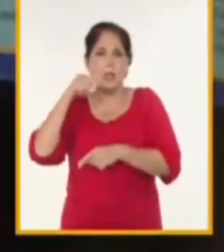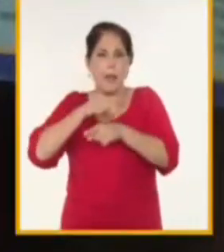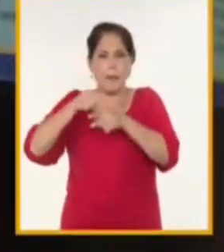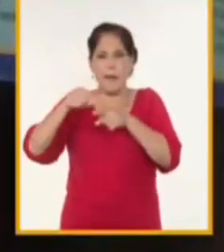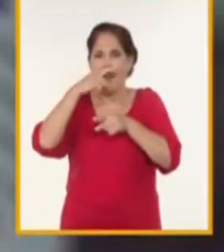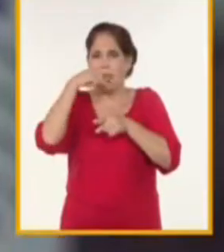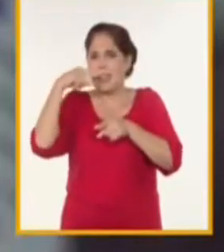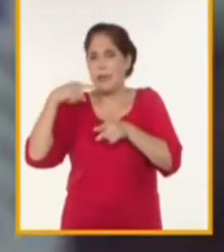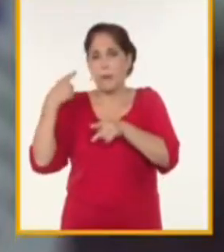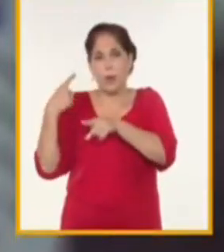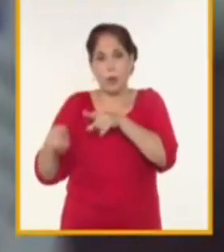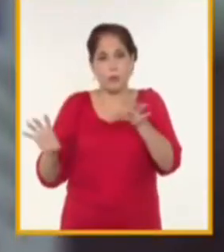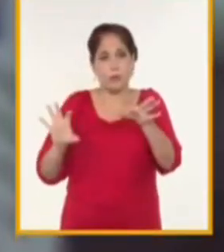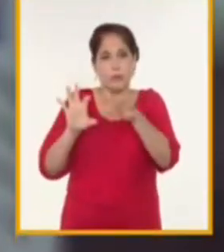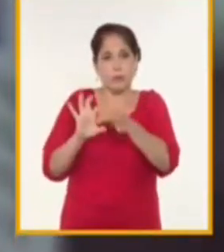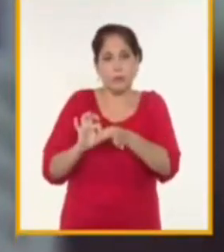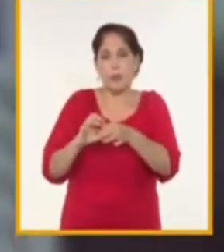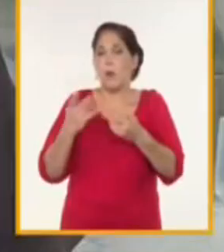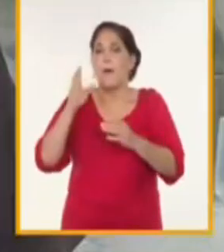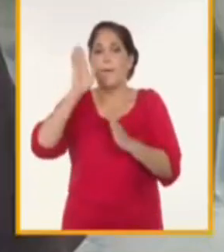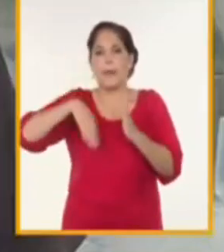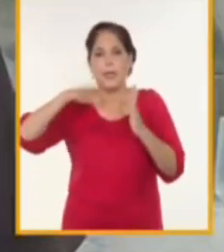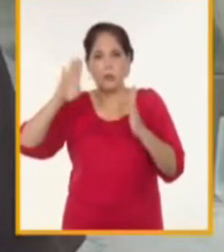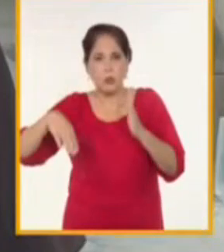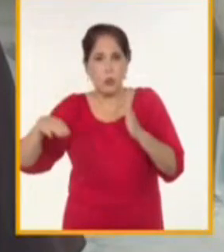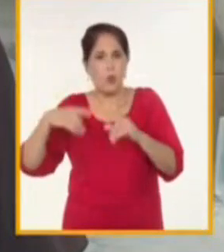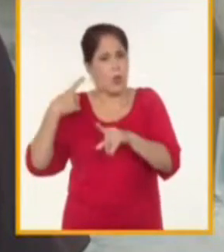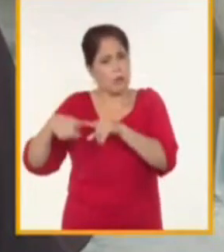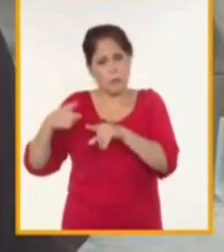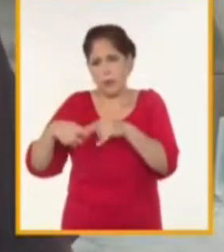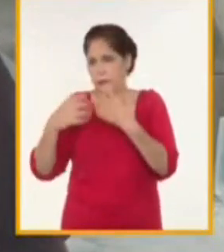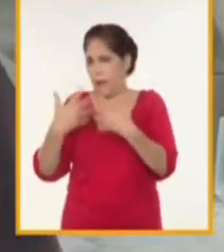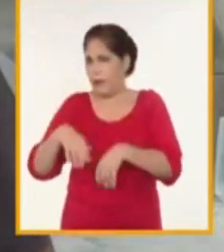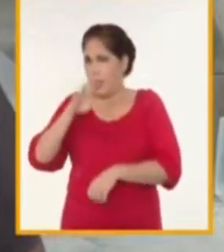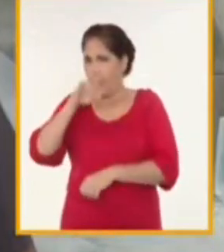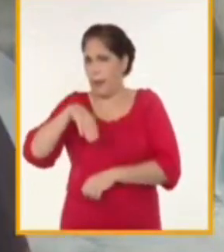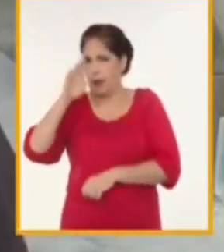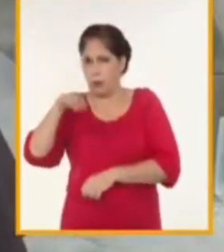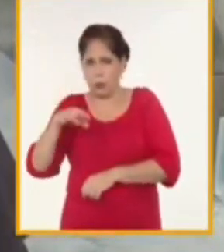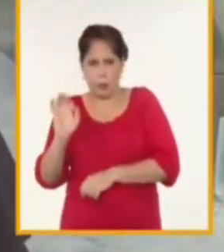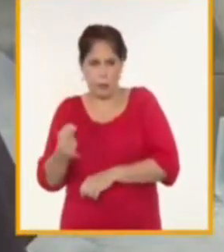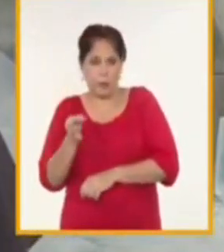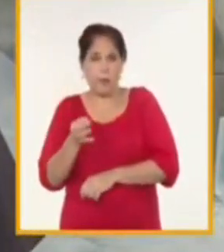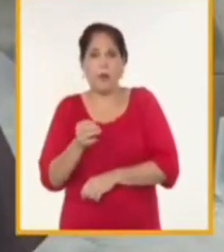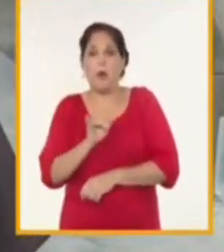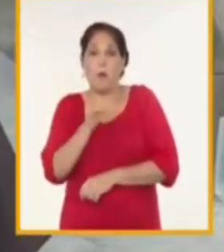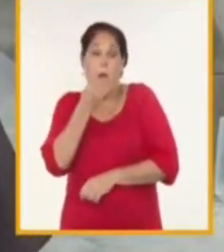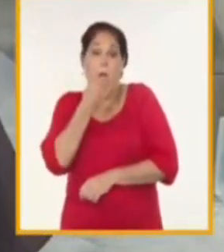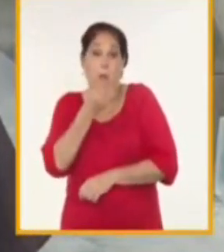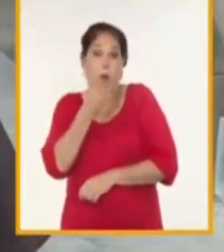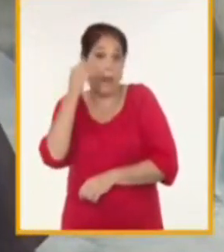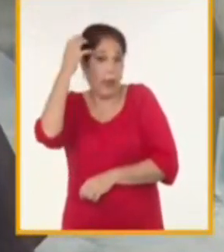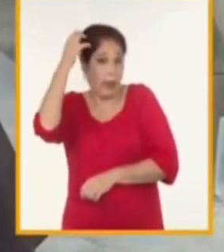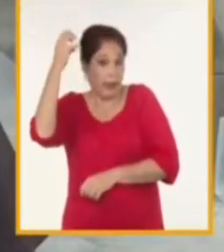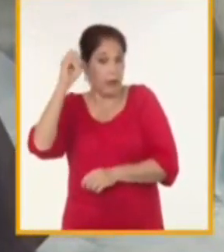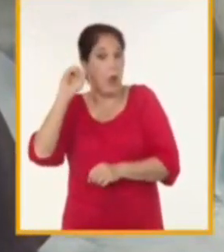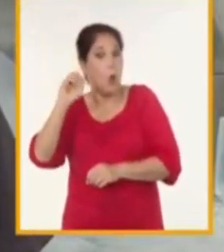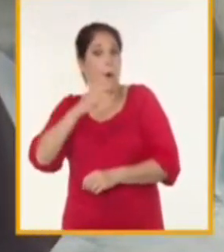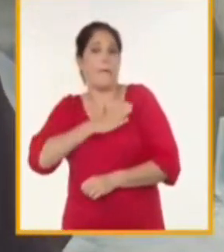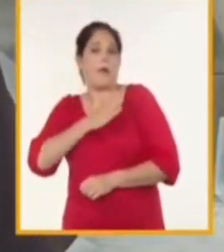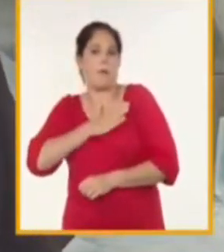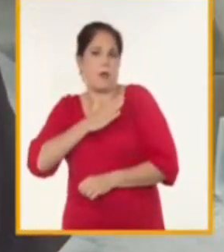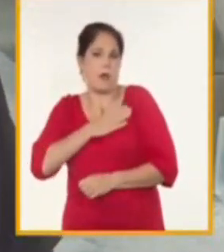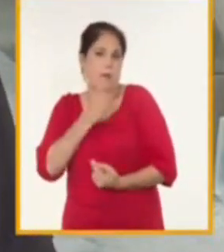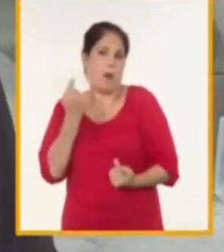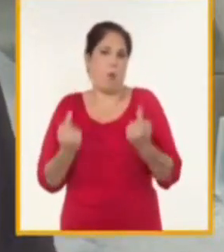también el encadenamiento que tenemos con las fábricas de pintura tanto las estatales nuestras 100%